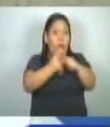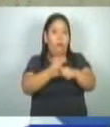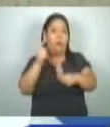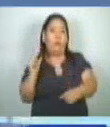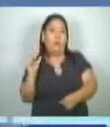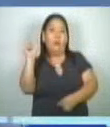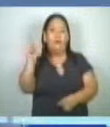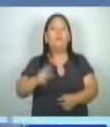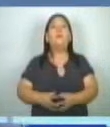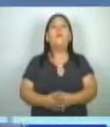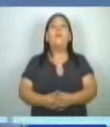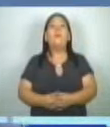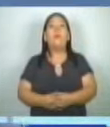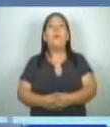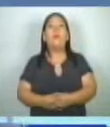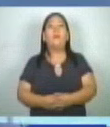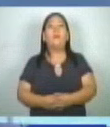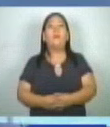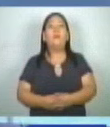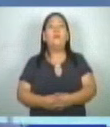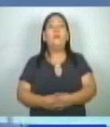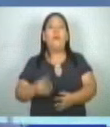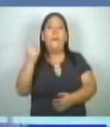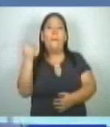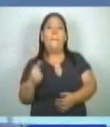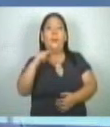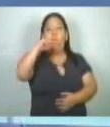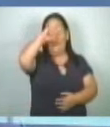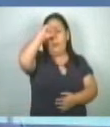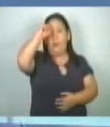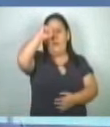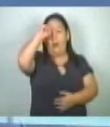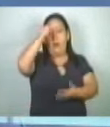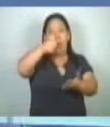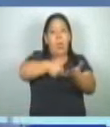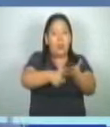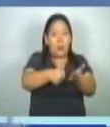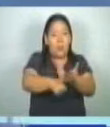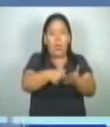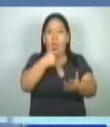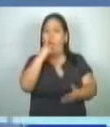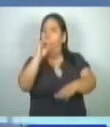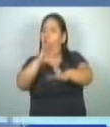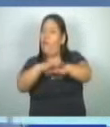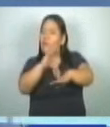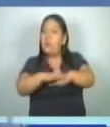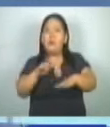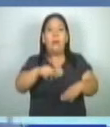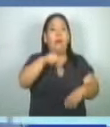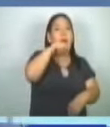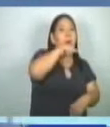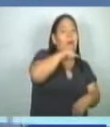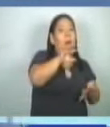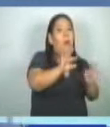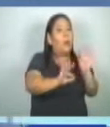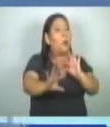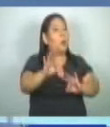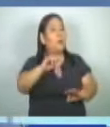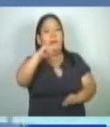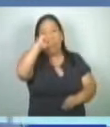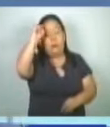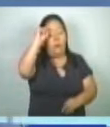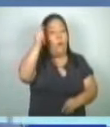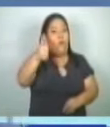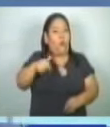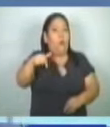como está. Empleados municipales han reiterado varias denuncias sobre irregularidades en alcaldías, por lo que sostuvieron un